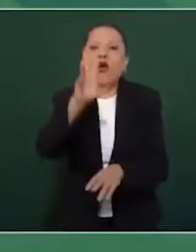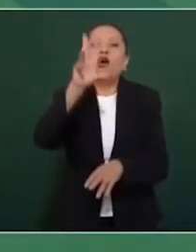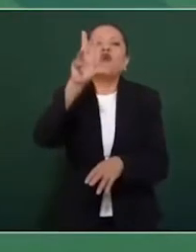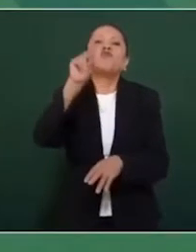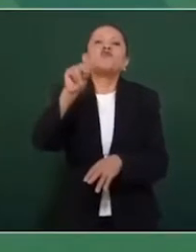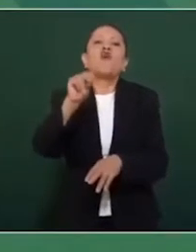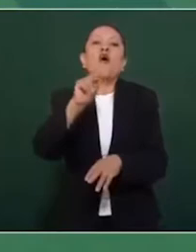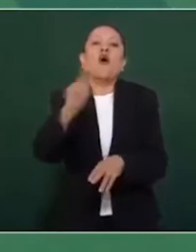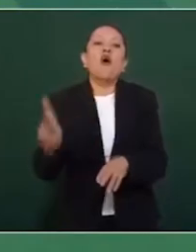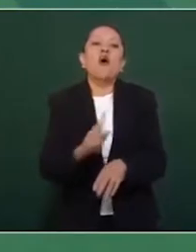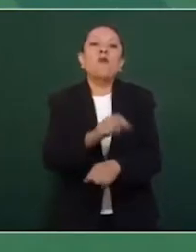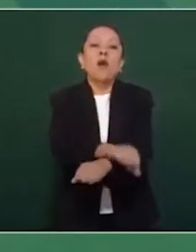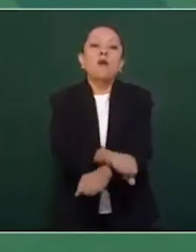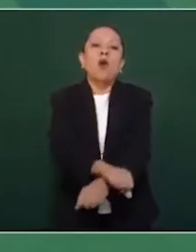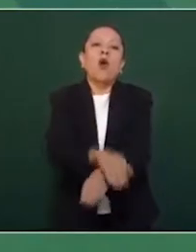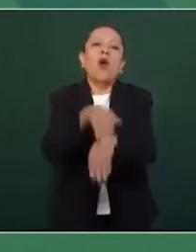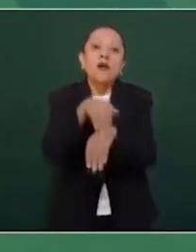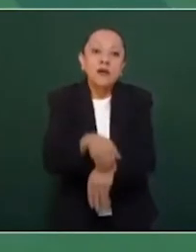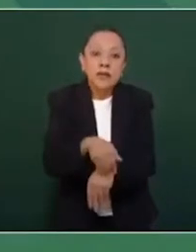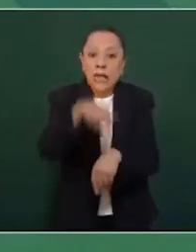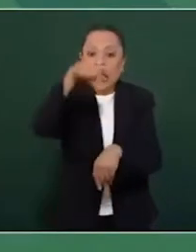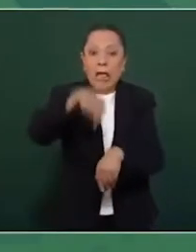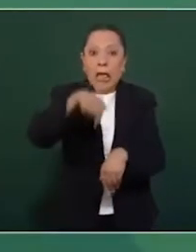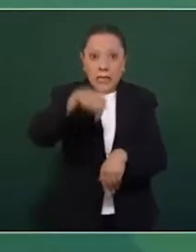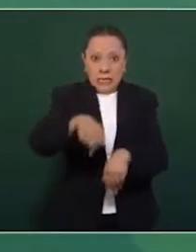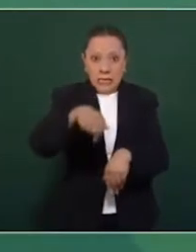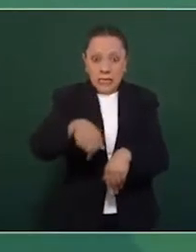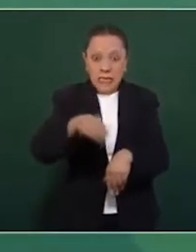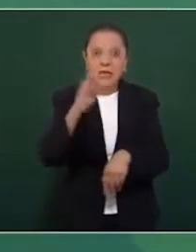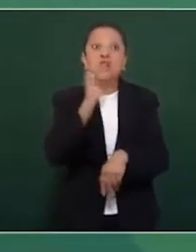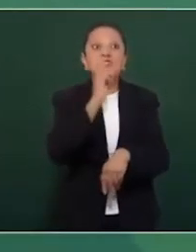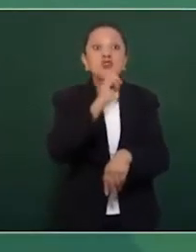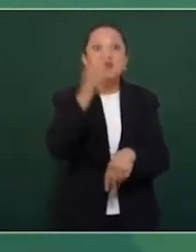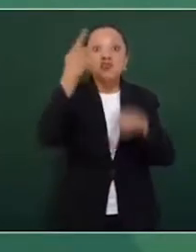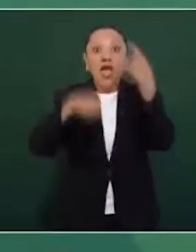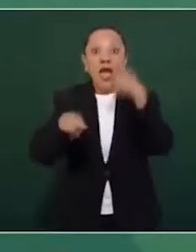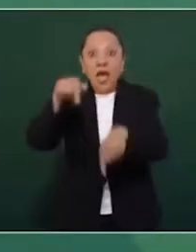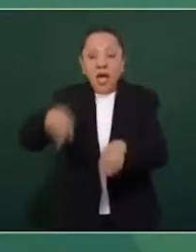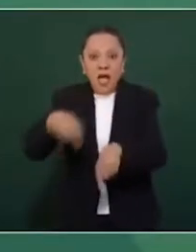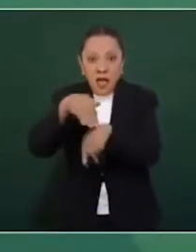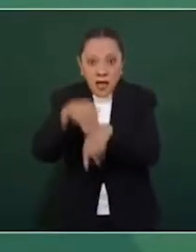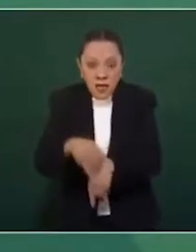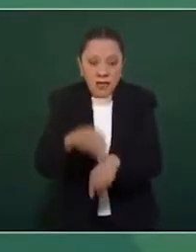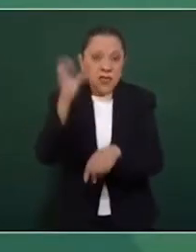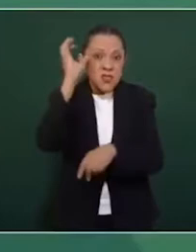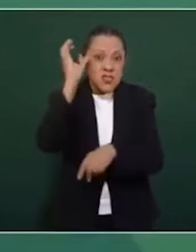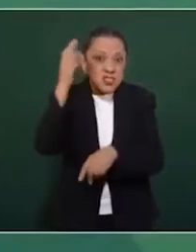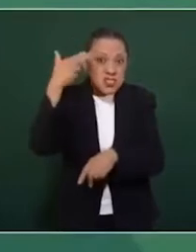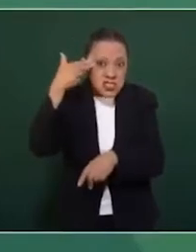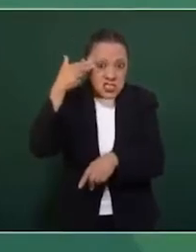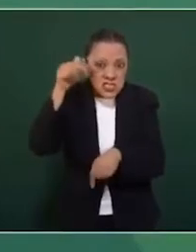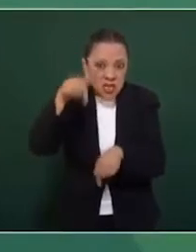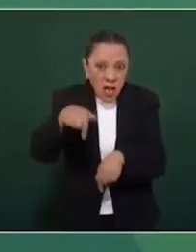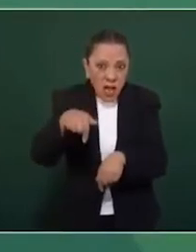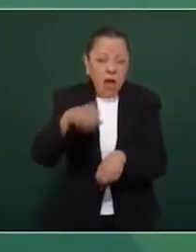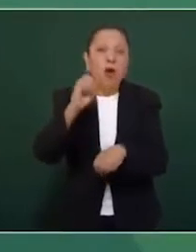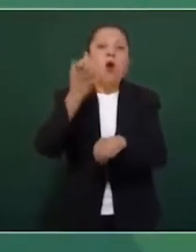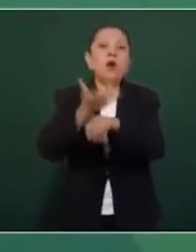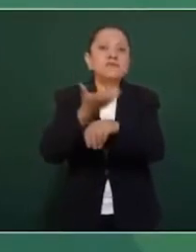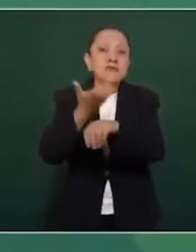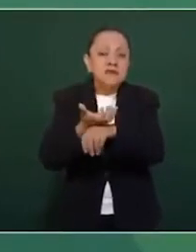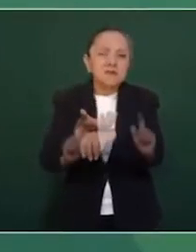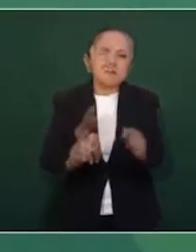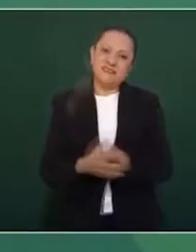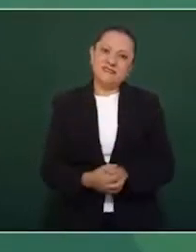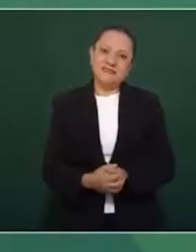de Rusia, ni de China, ni de Estados Unidos,